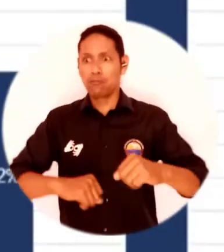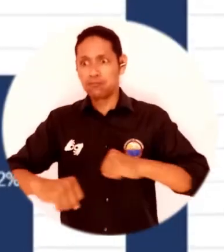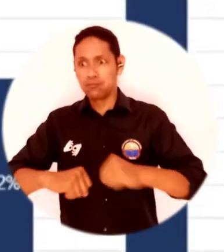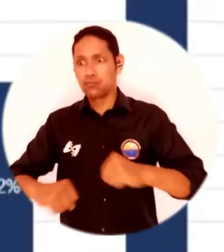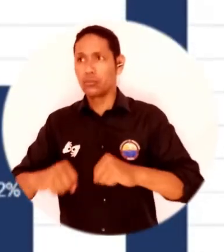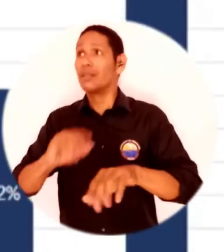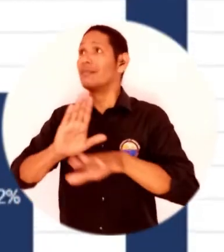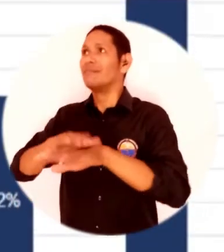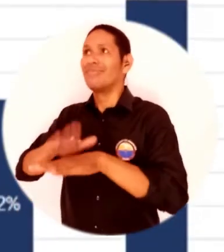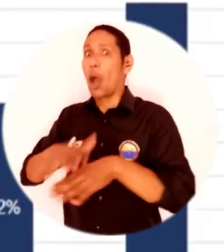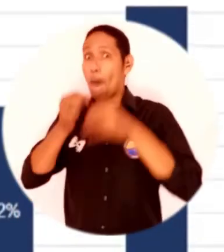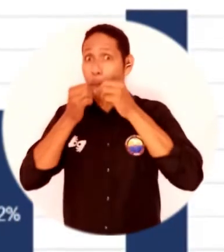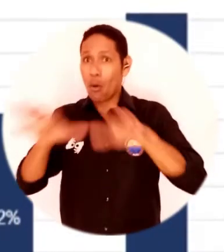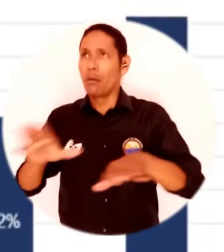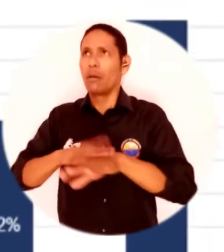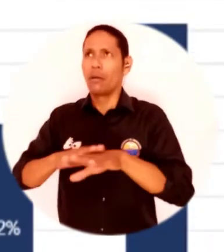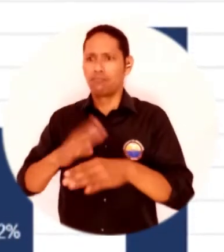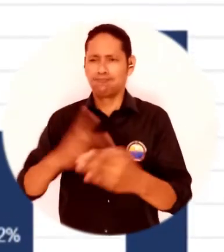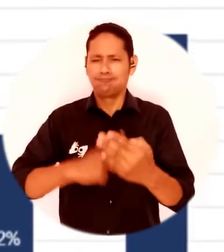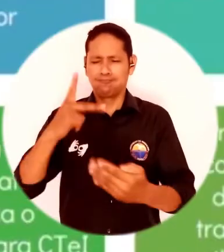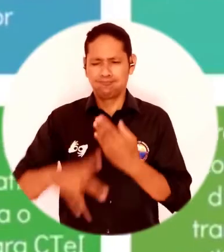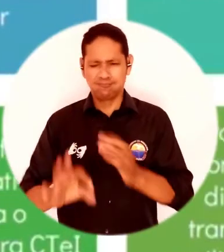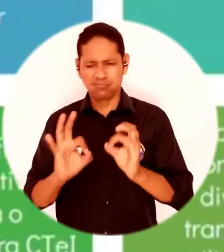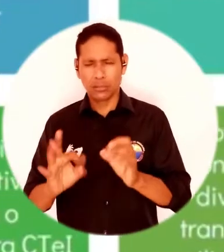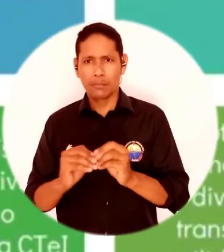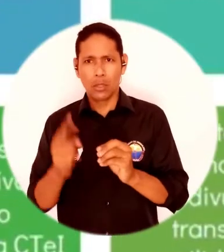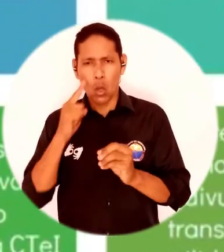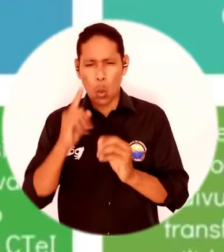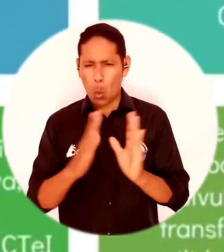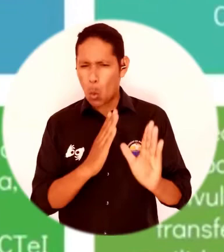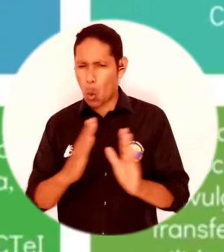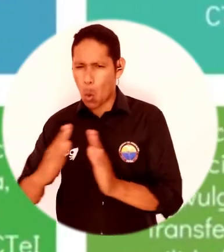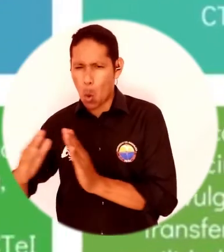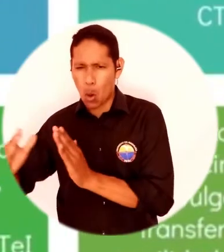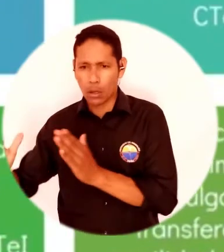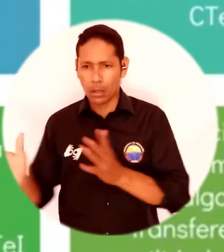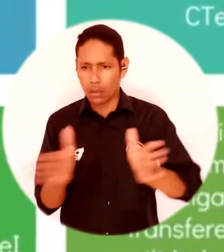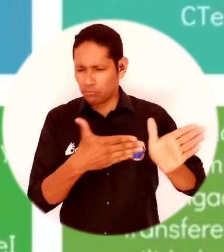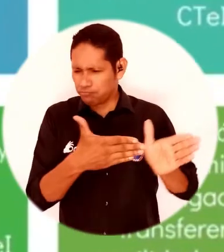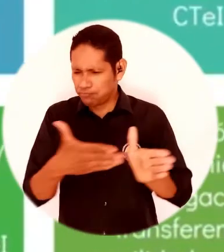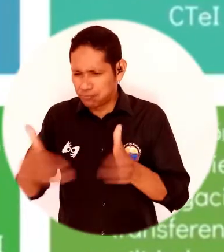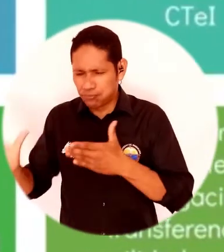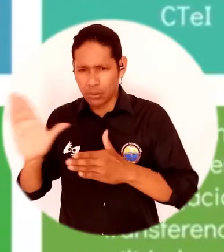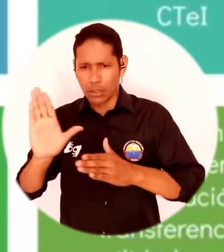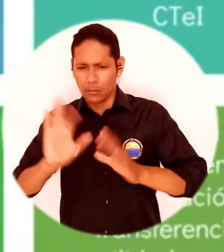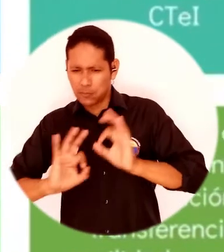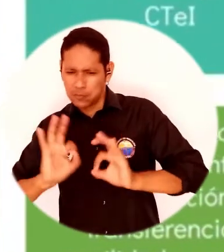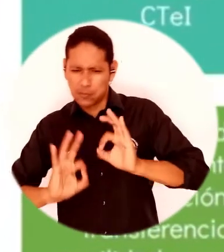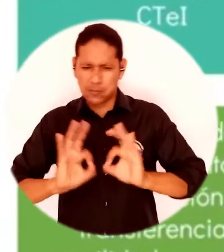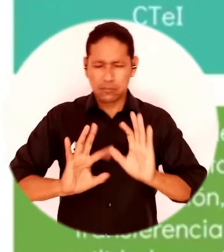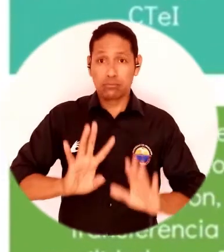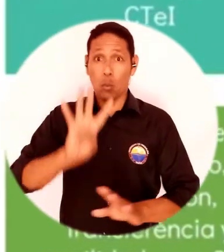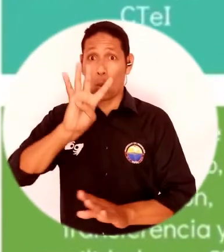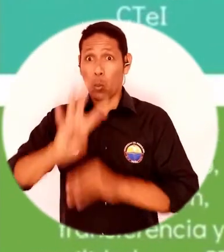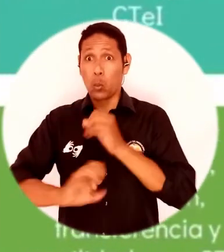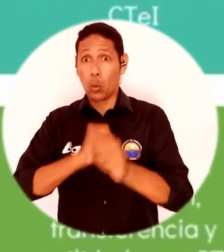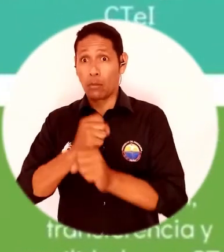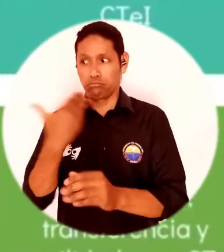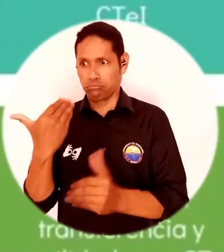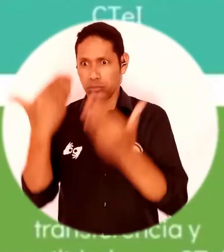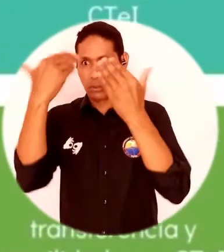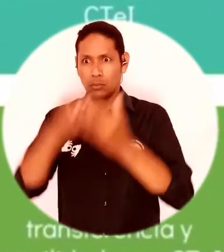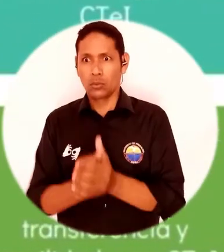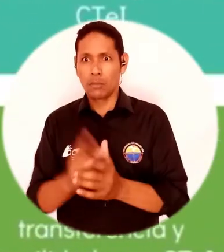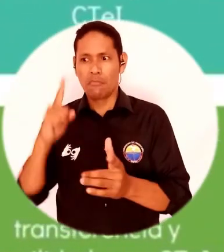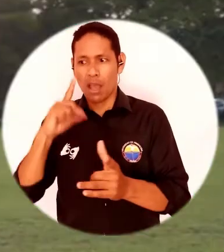méritos mediante convocatoria pública, la organización y planificación que se ha llevado a cabo en estos cuatro años.